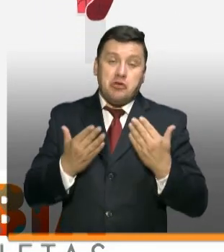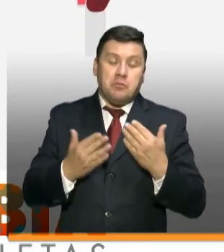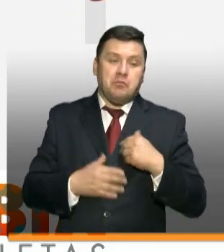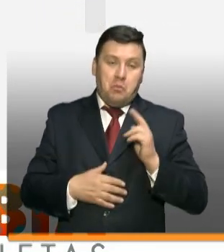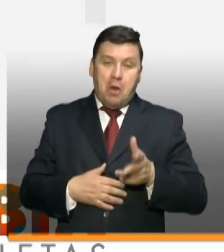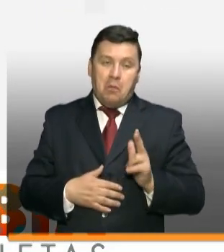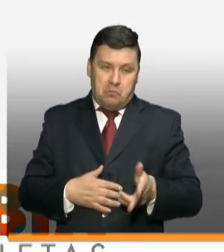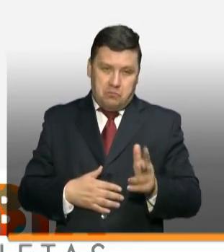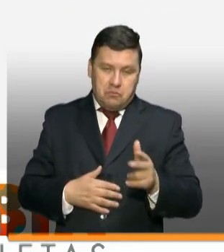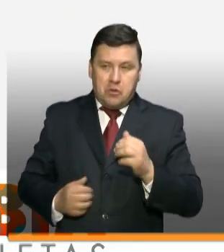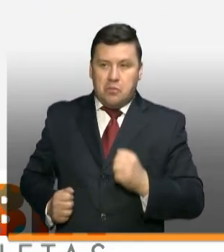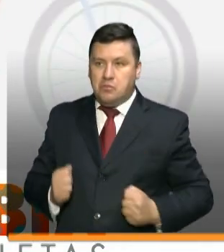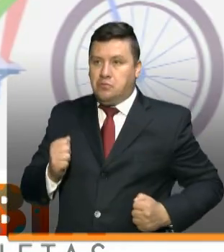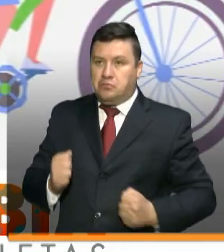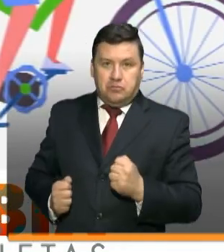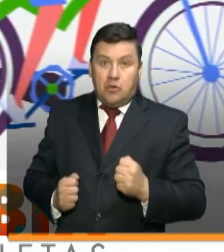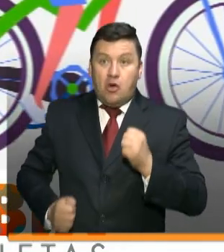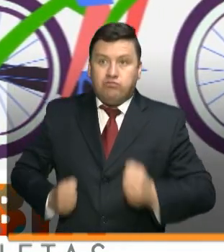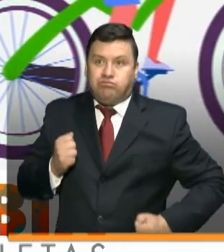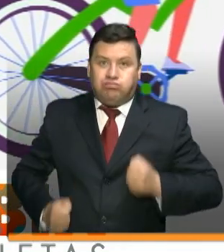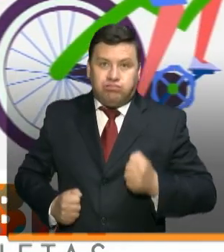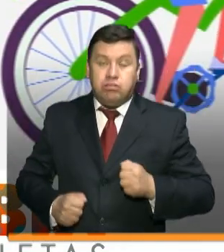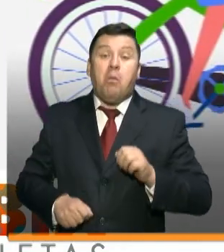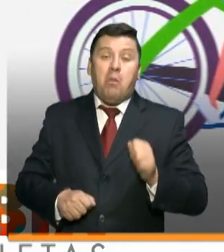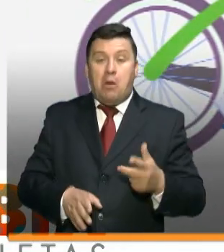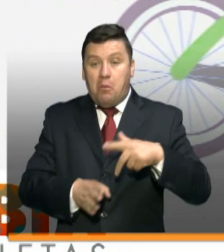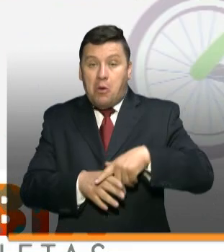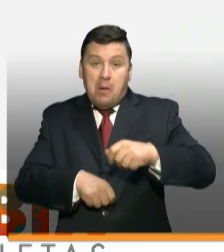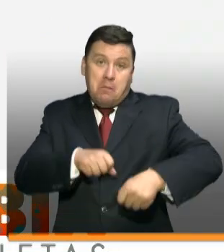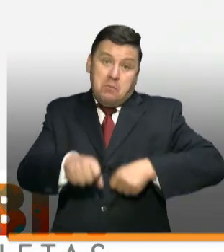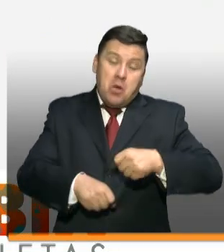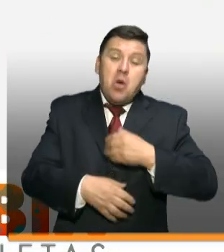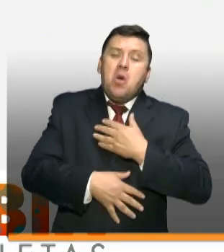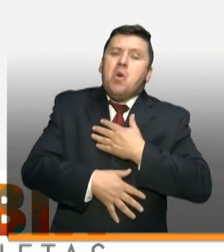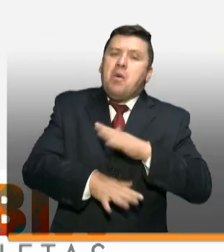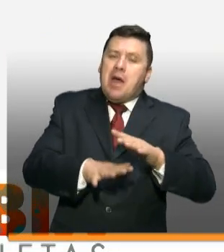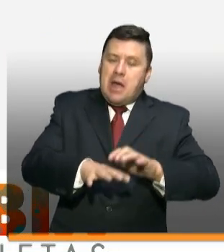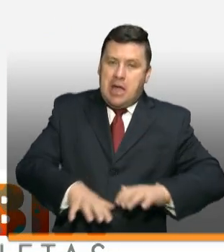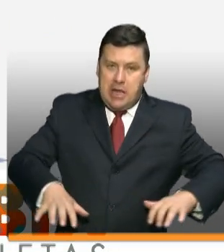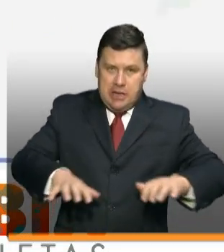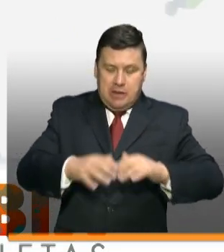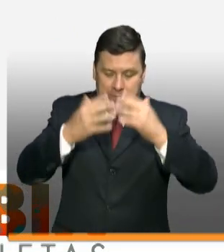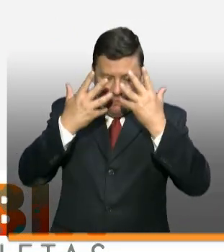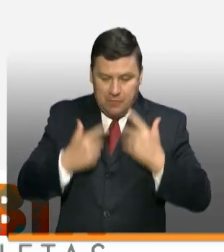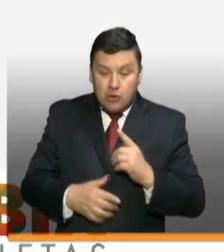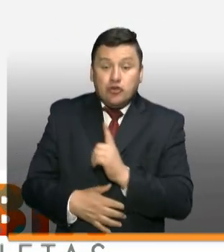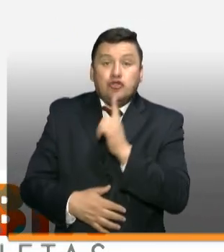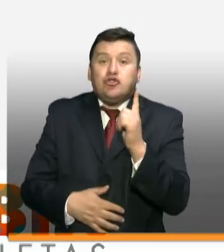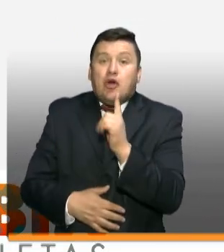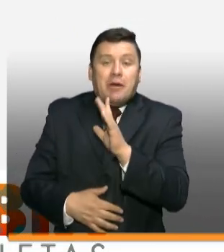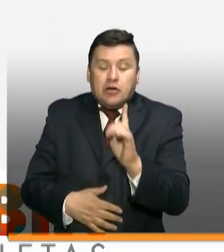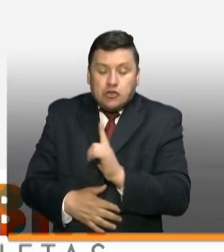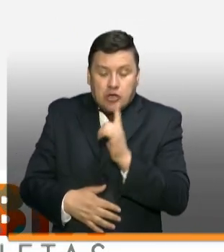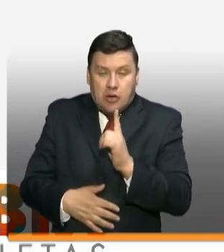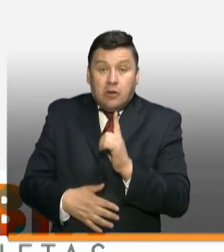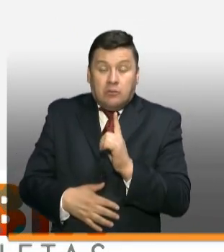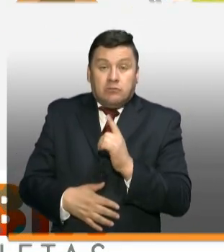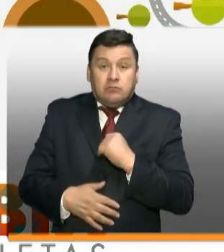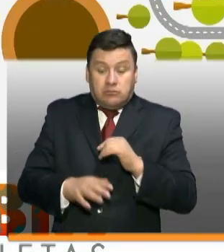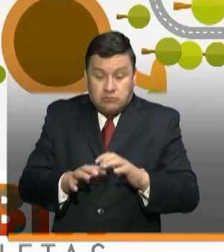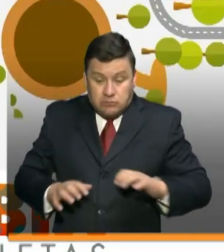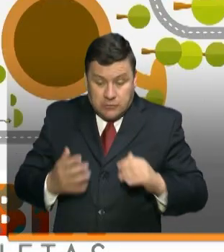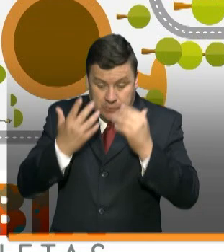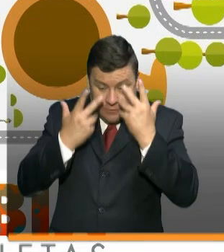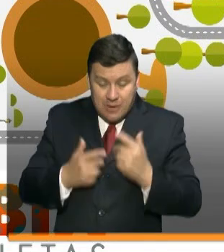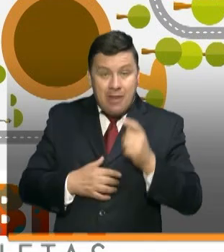caminar, trotar, correr, montar en bicicleta y cualquier tipo de actividad física individual. La práctica de actividad